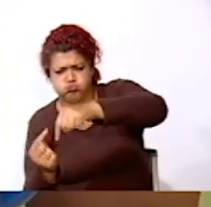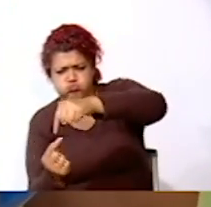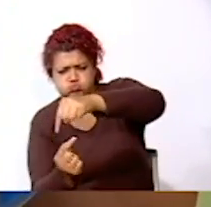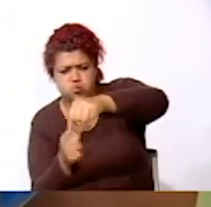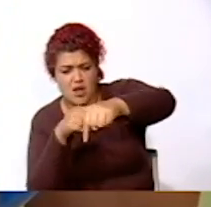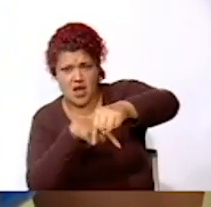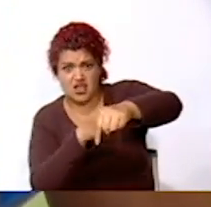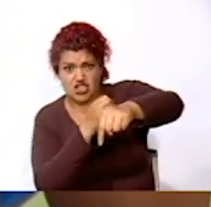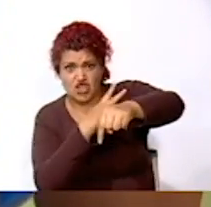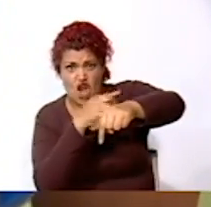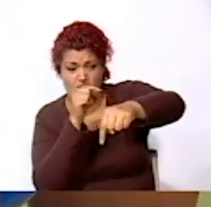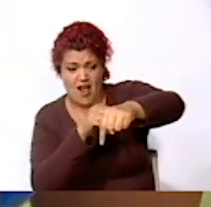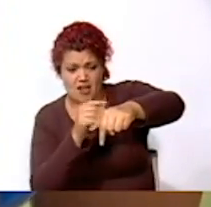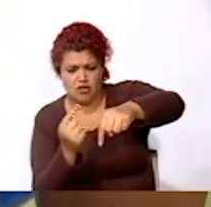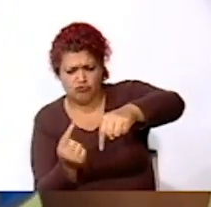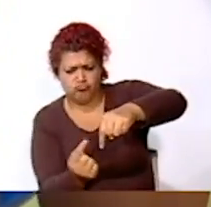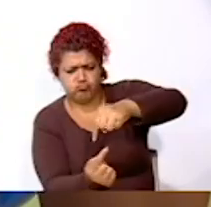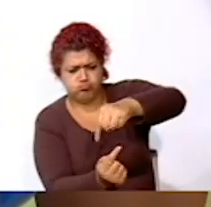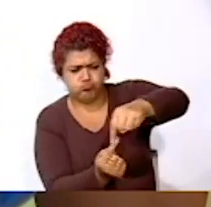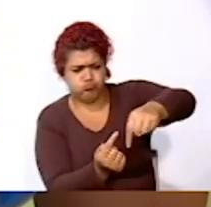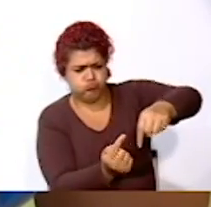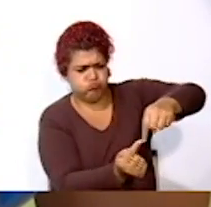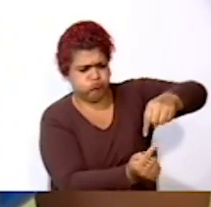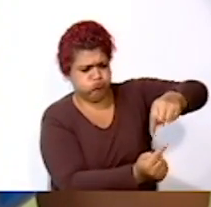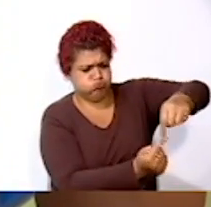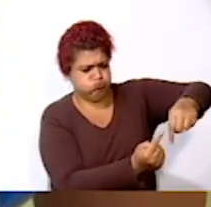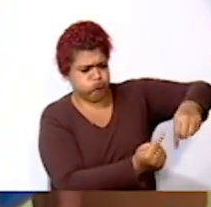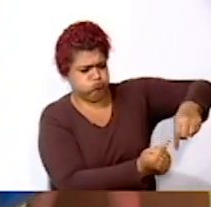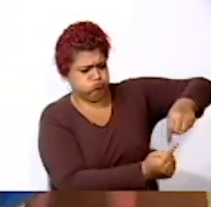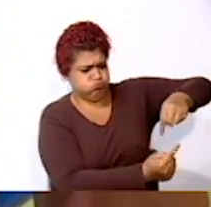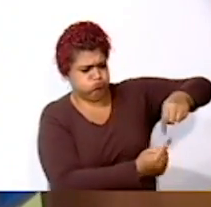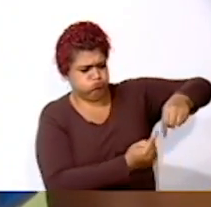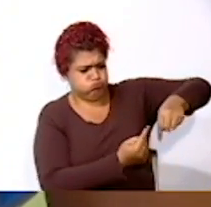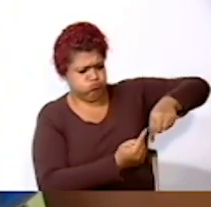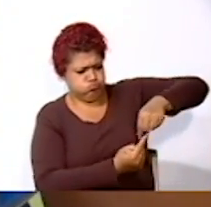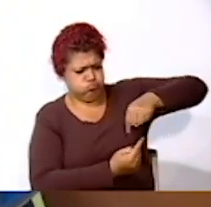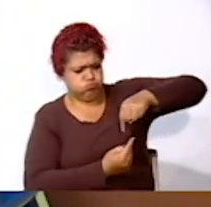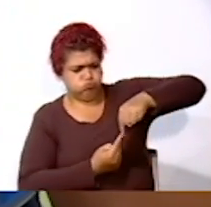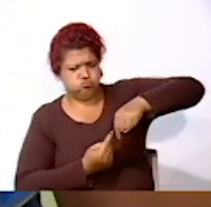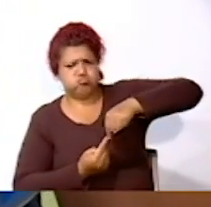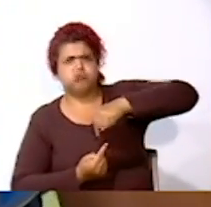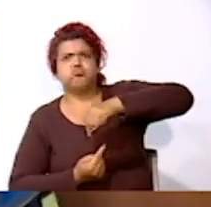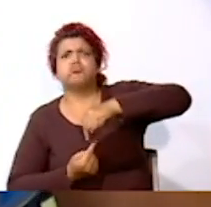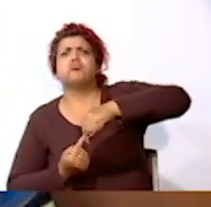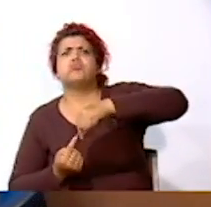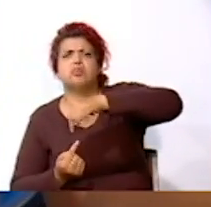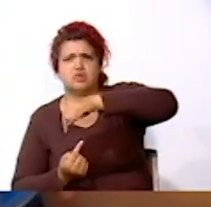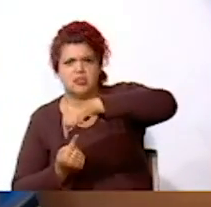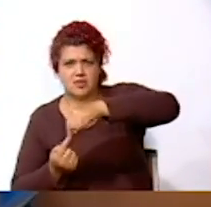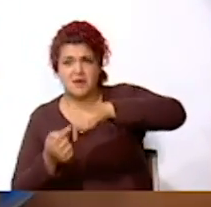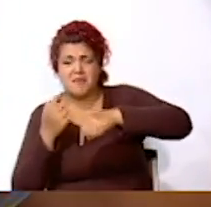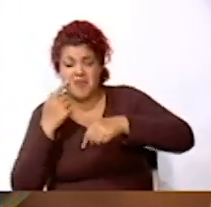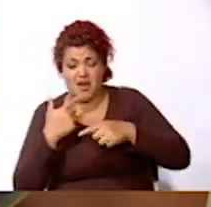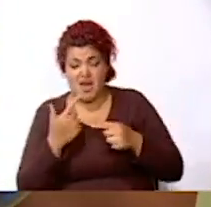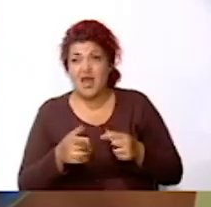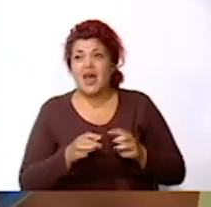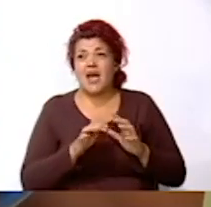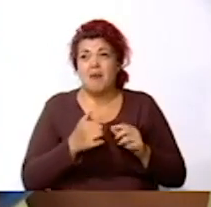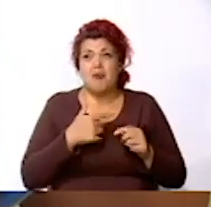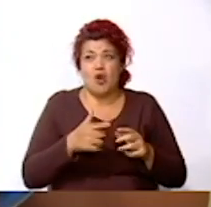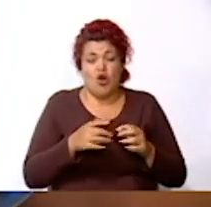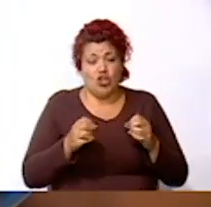La tierra esté O alguna población Esté más distante del sol Que otra Y entonces haya más frío Por ejemplo